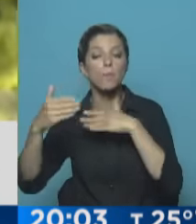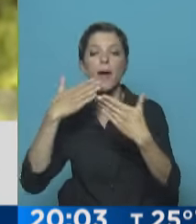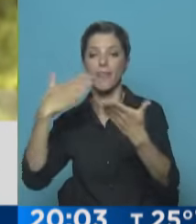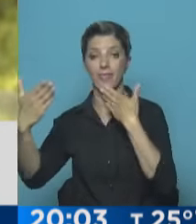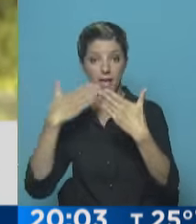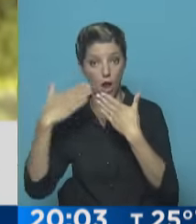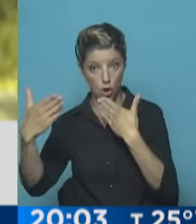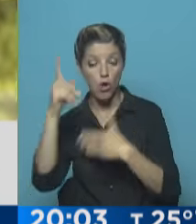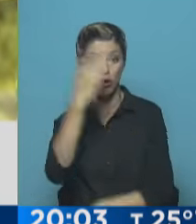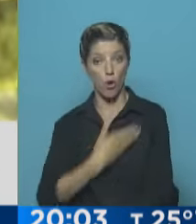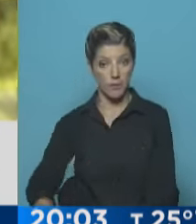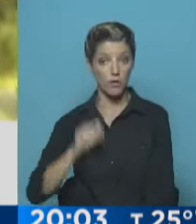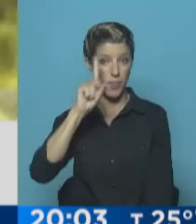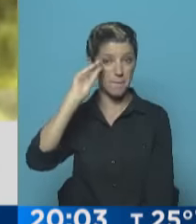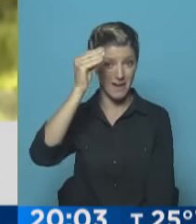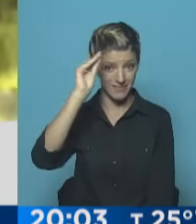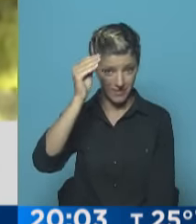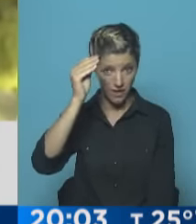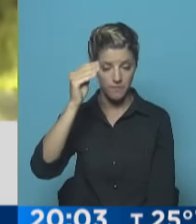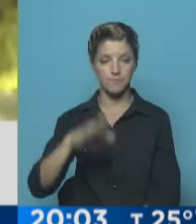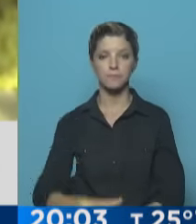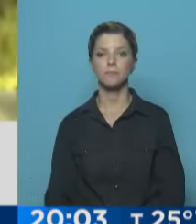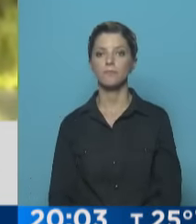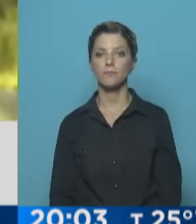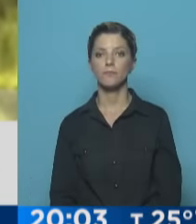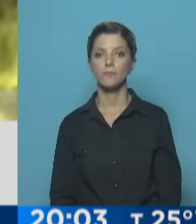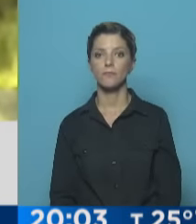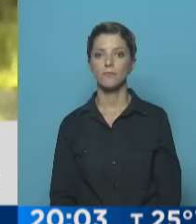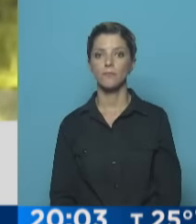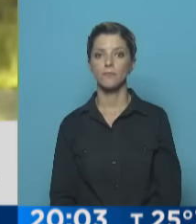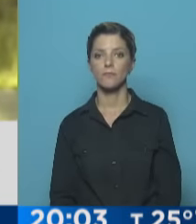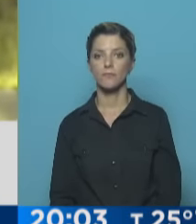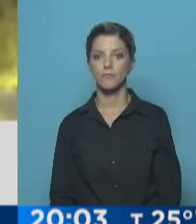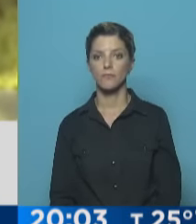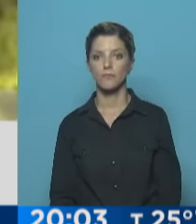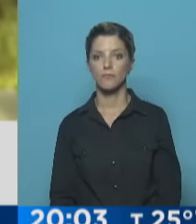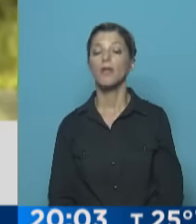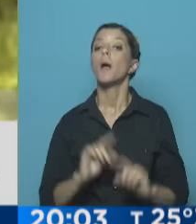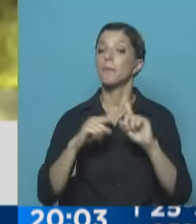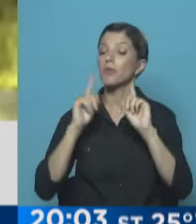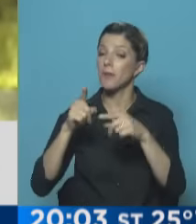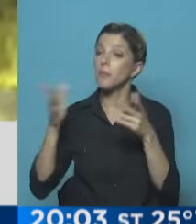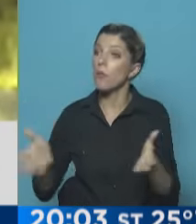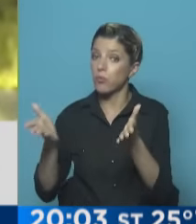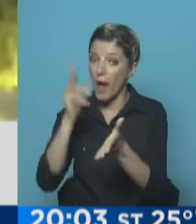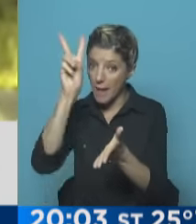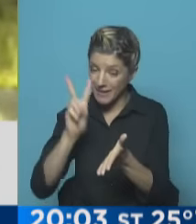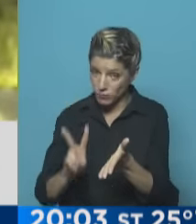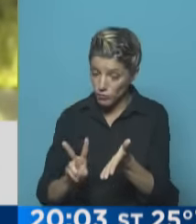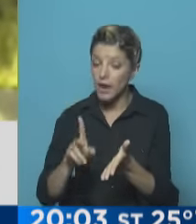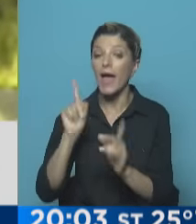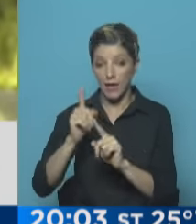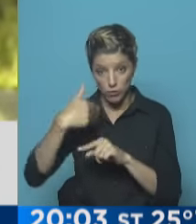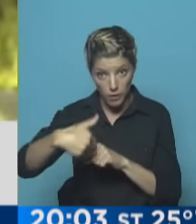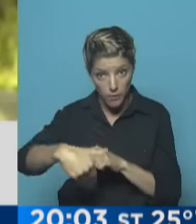con el gobierno de Brasil, pero sobre todo hay que alentar al gobierno de Venezuela que esto que se viene el